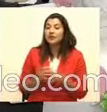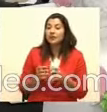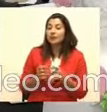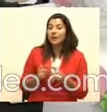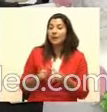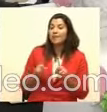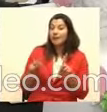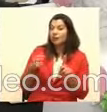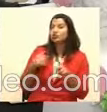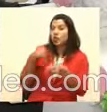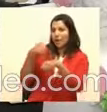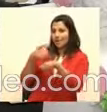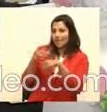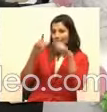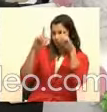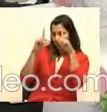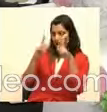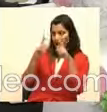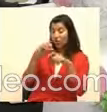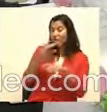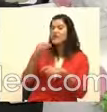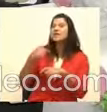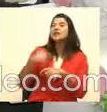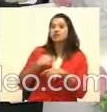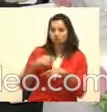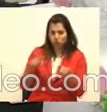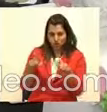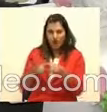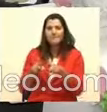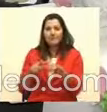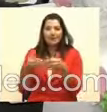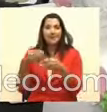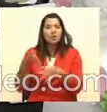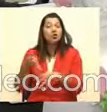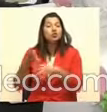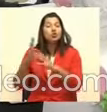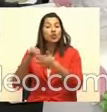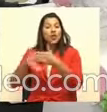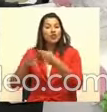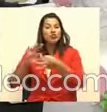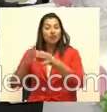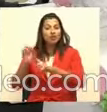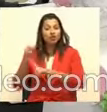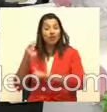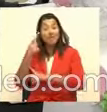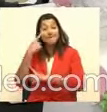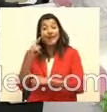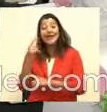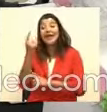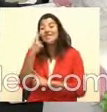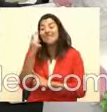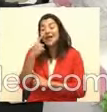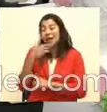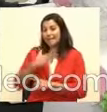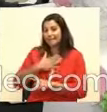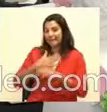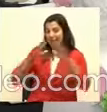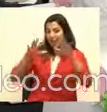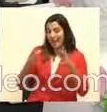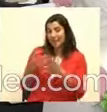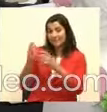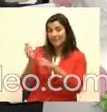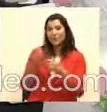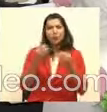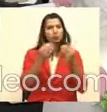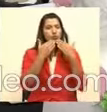le voy a mandar la foto para ver y lo voy a publicar también en mis redes para que vean la piñata de el Mandalorian. Yo se agradezco,